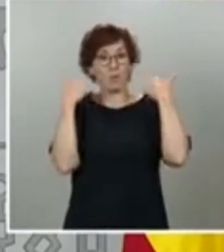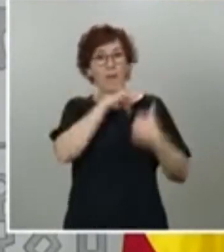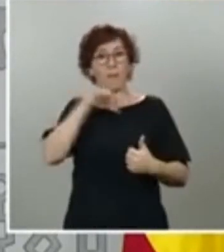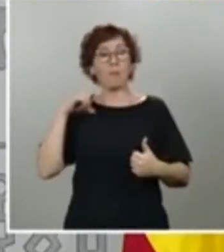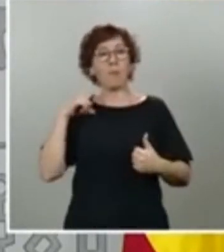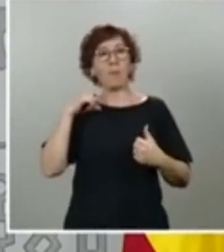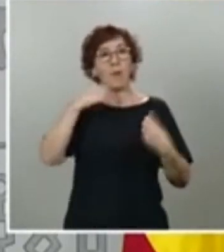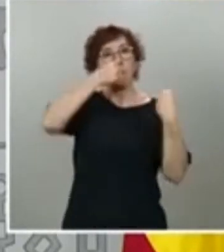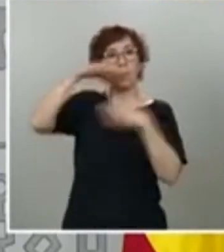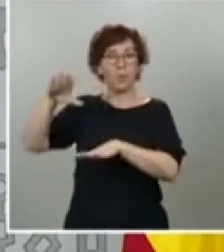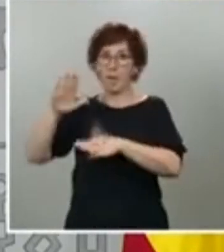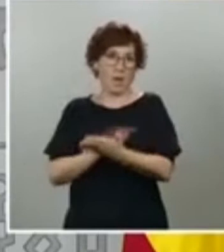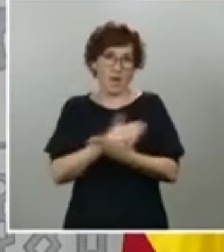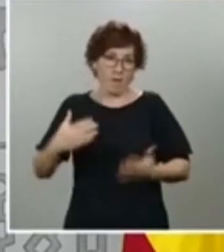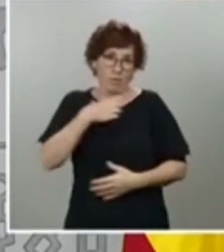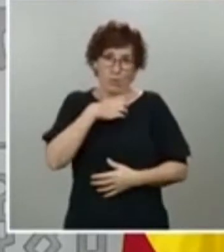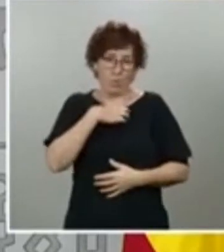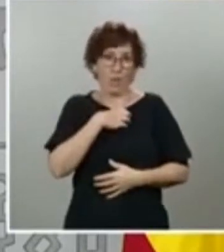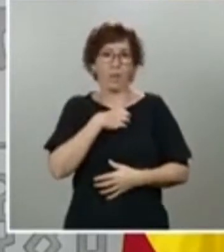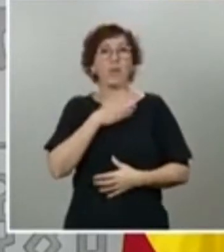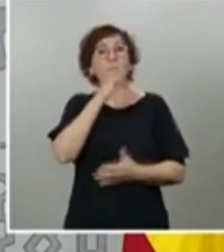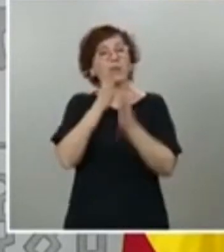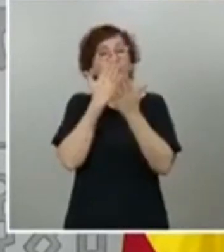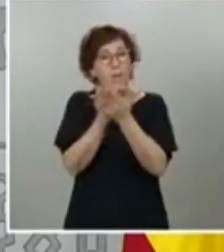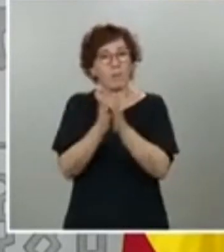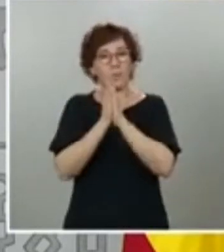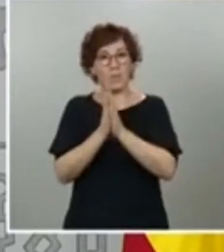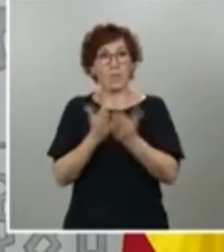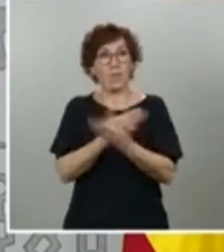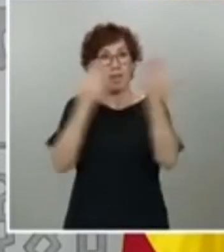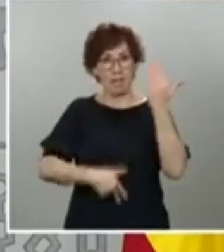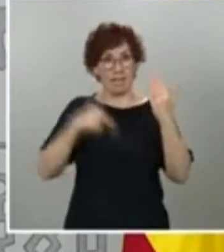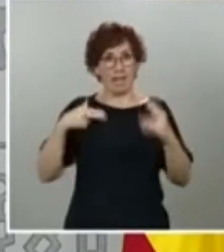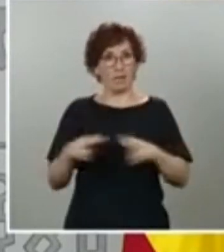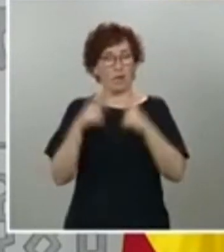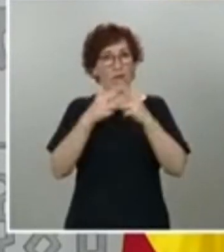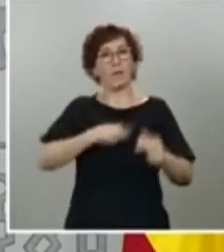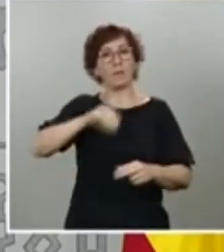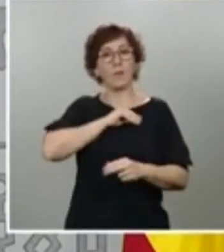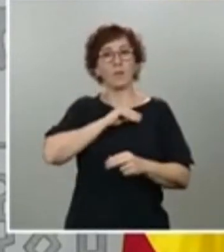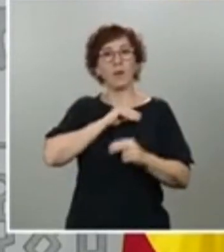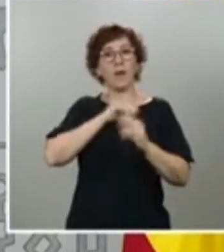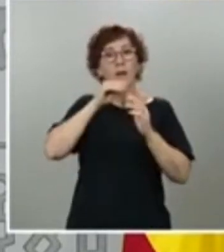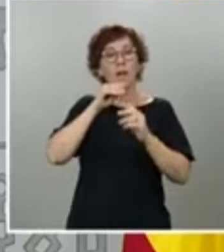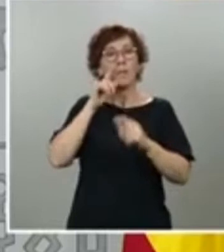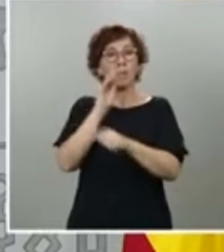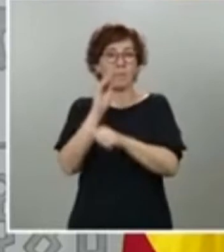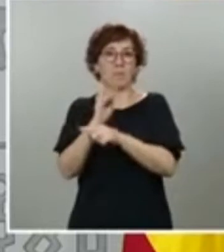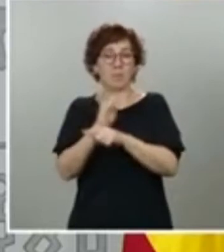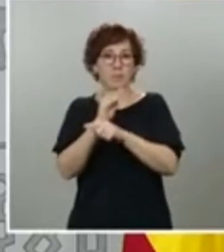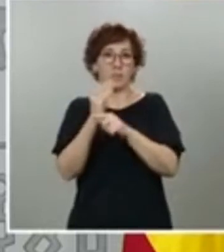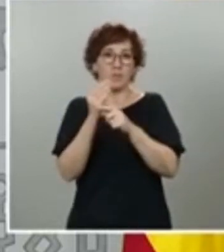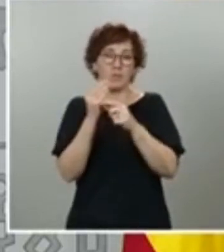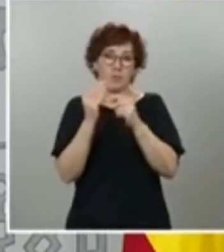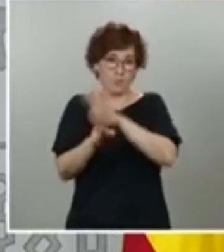ello, apelamos de nuevo al conjunto de la sociedad española para mantener las debidas precauciones. Y también, del mismo modo,